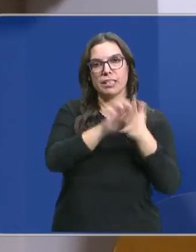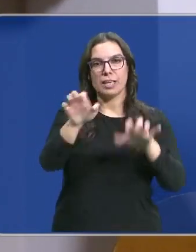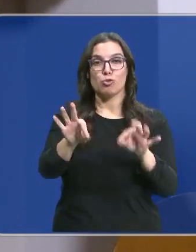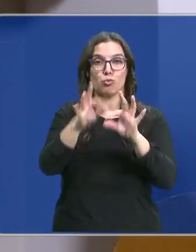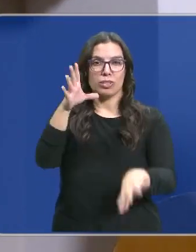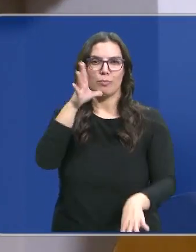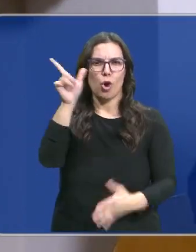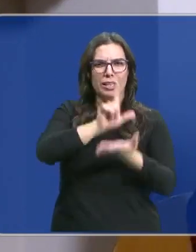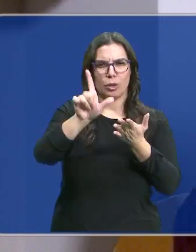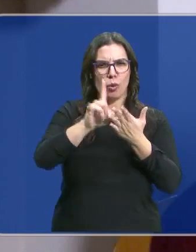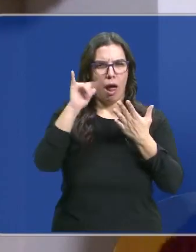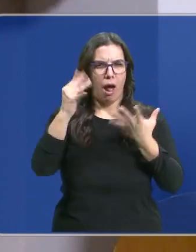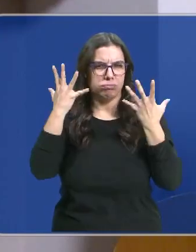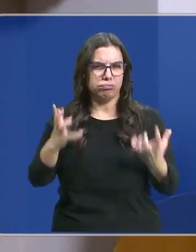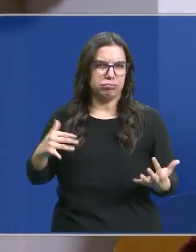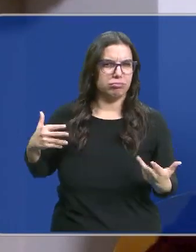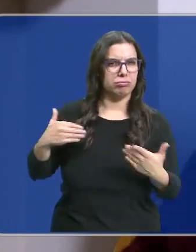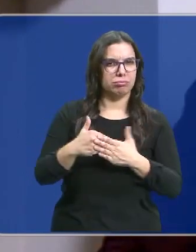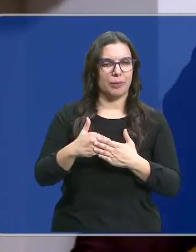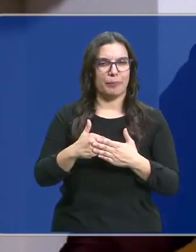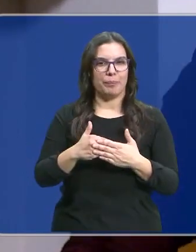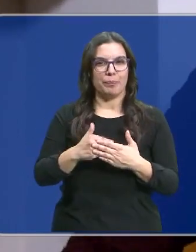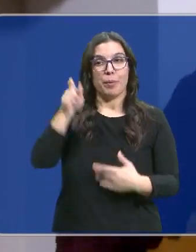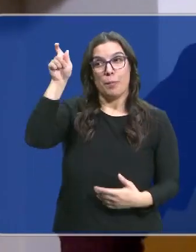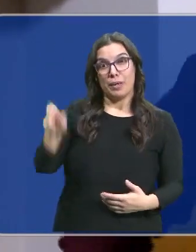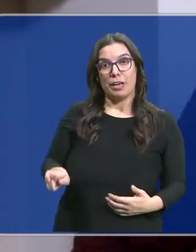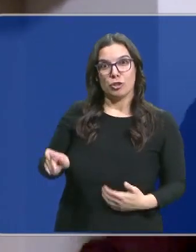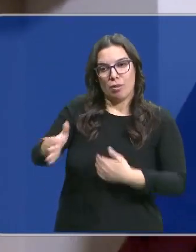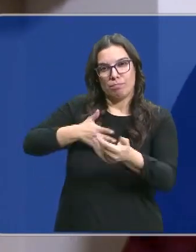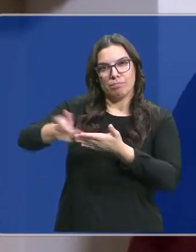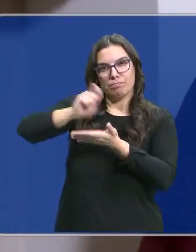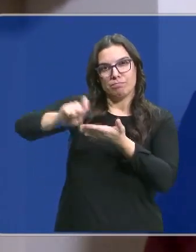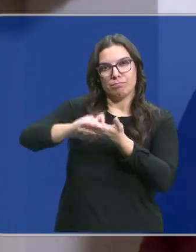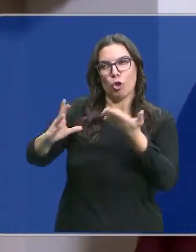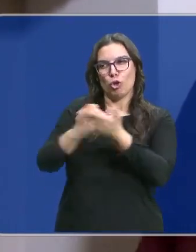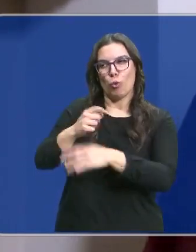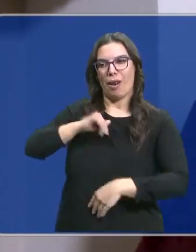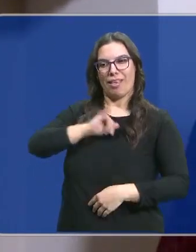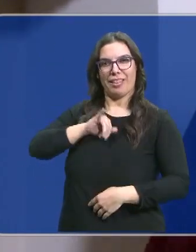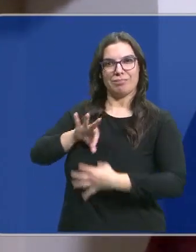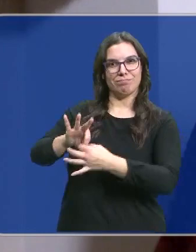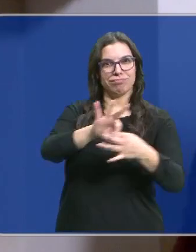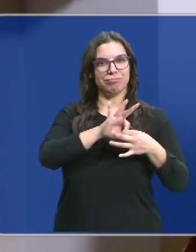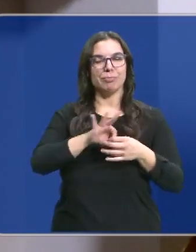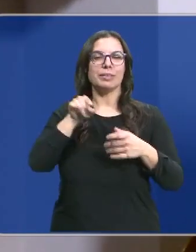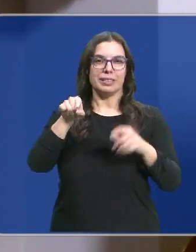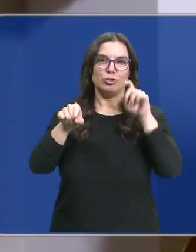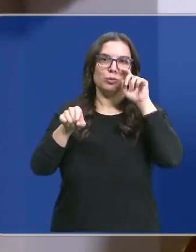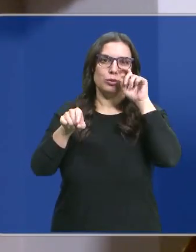por fortuna, tiene literatura, tiene un autor en el que todos nos reconocemos y eso es lo que estamos